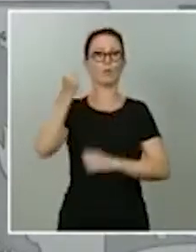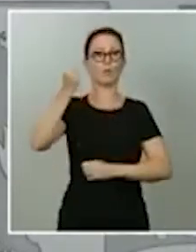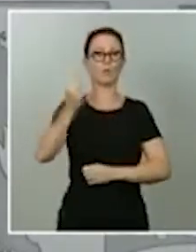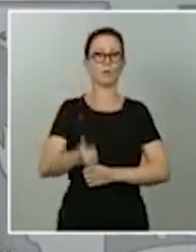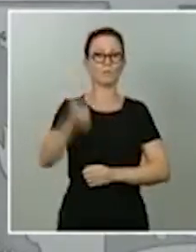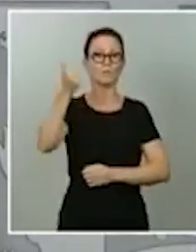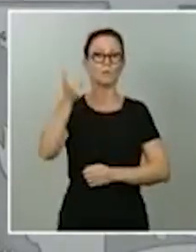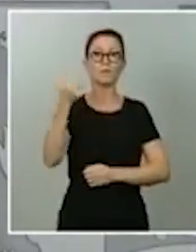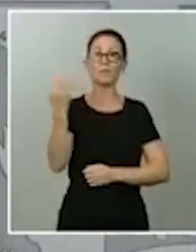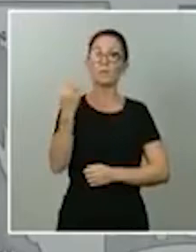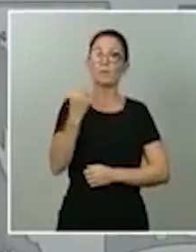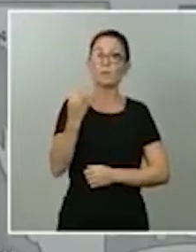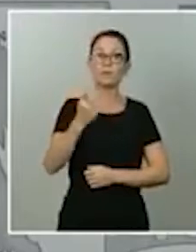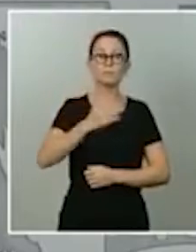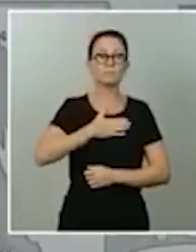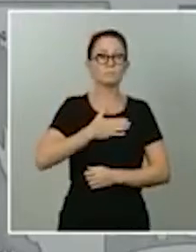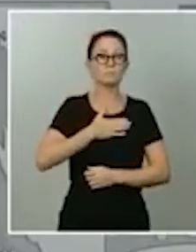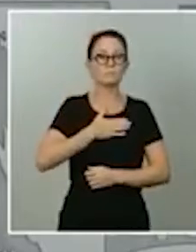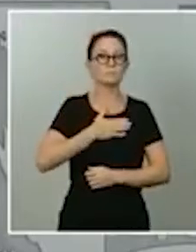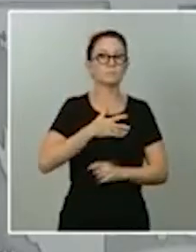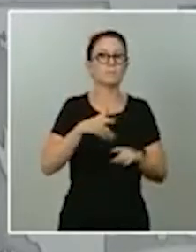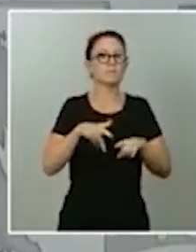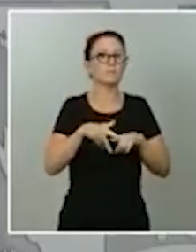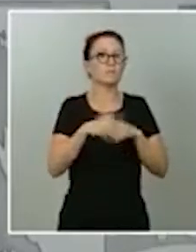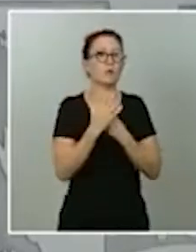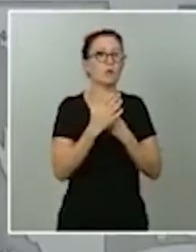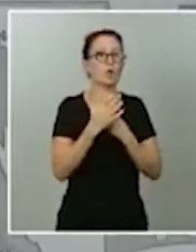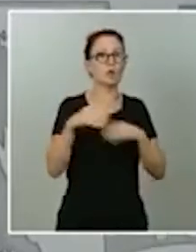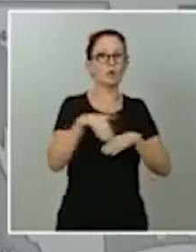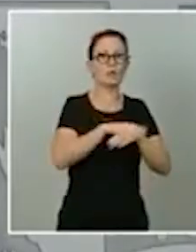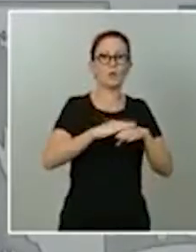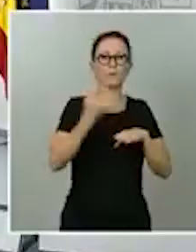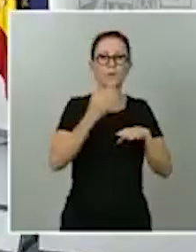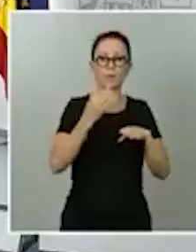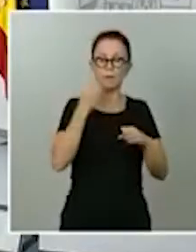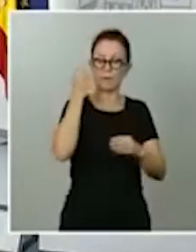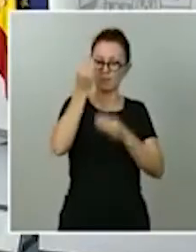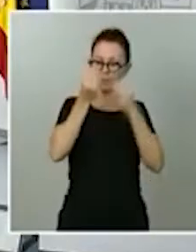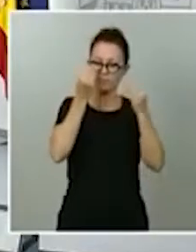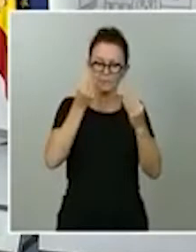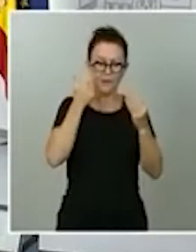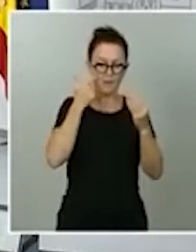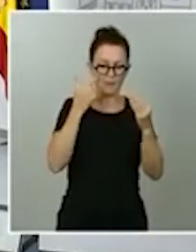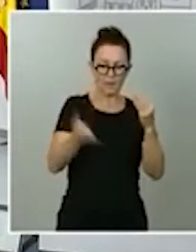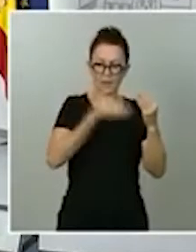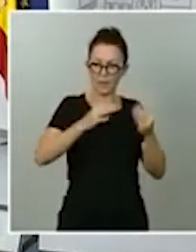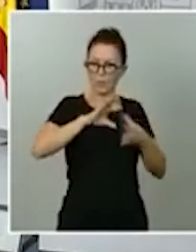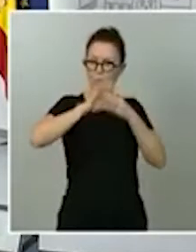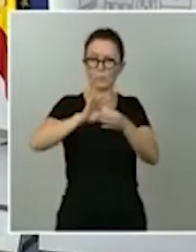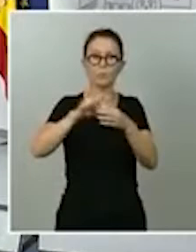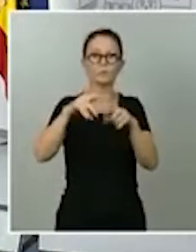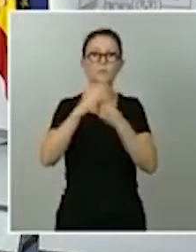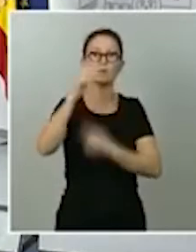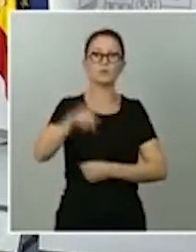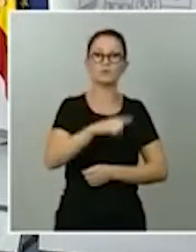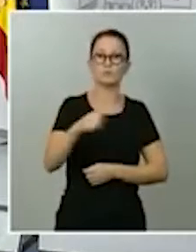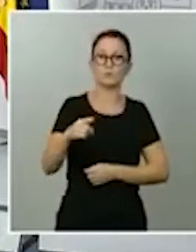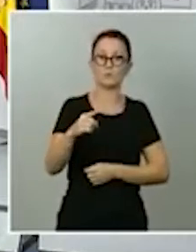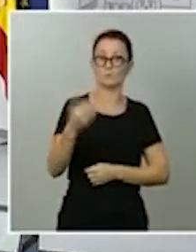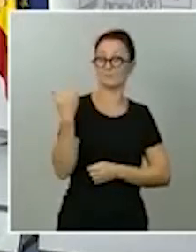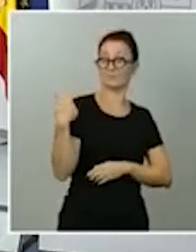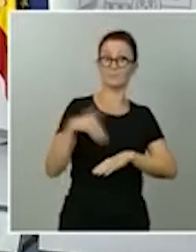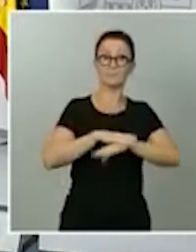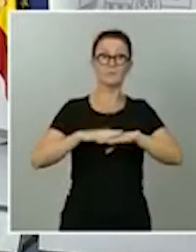toda nuestra cultura de cogobernanza. Y eso exige lo que está haciendo el Ministerio de Sanidad en la semana pasada, lo que va a ocurrir